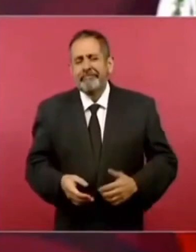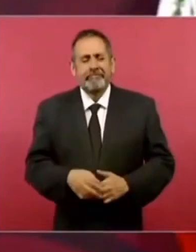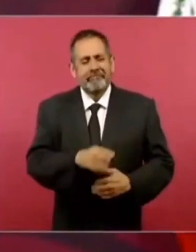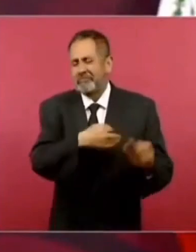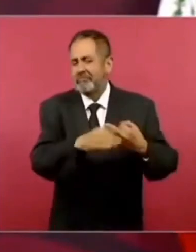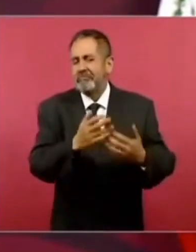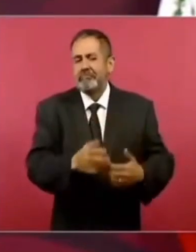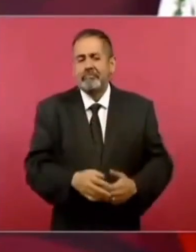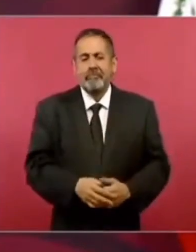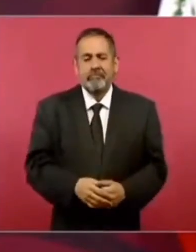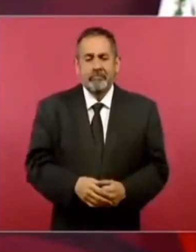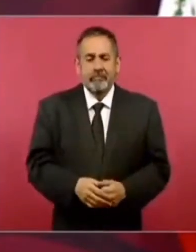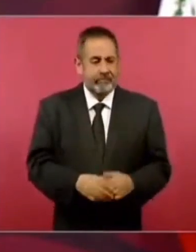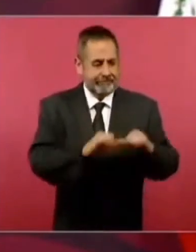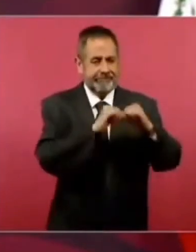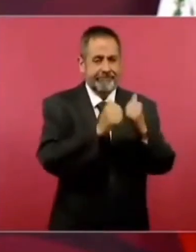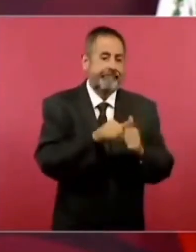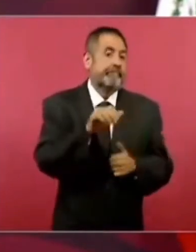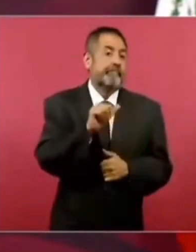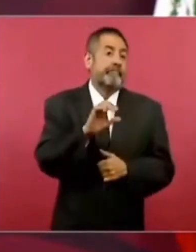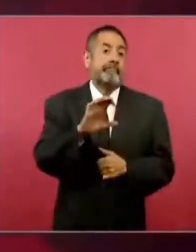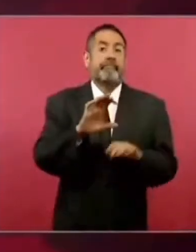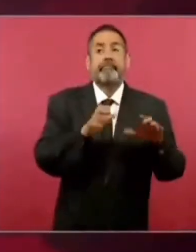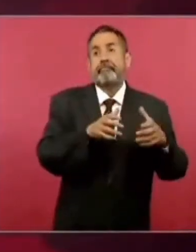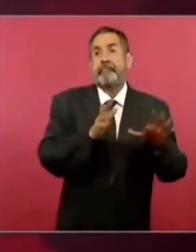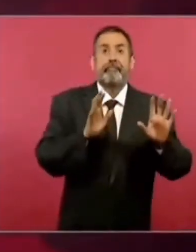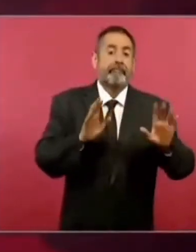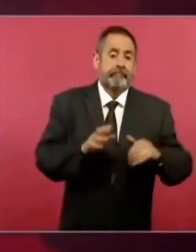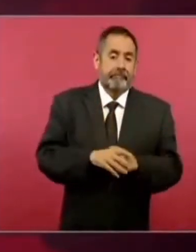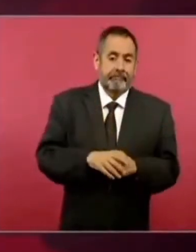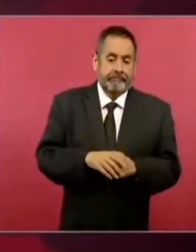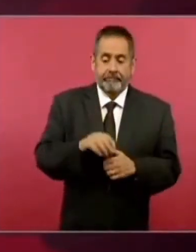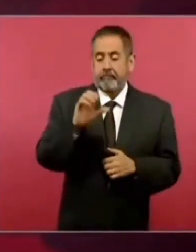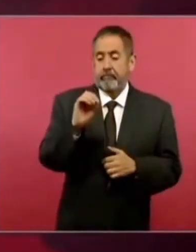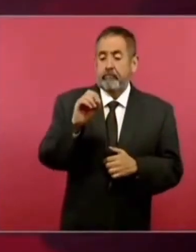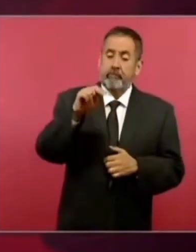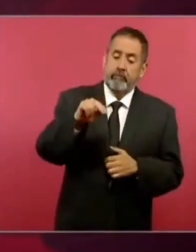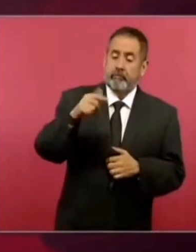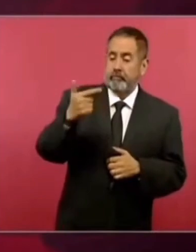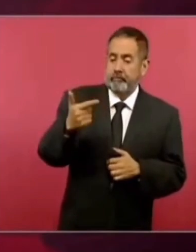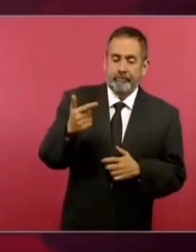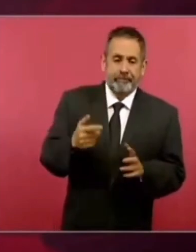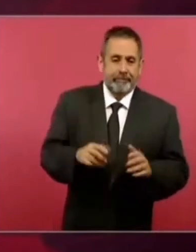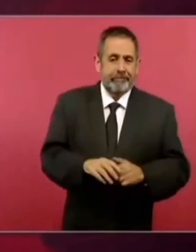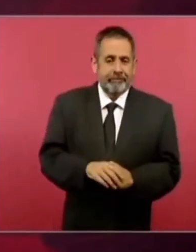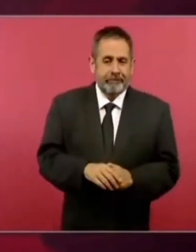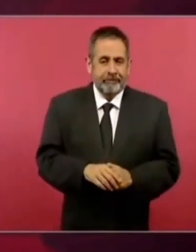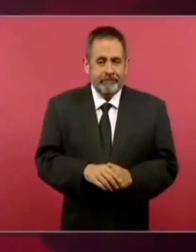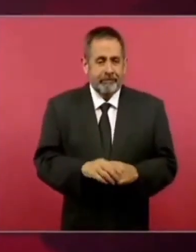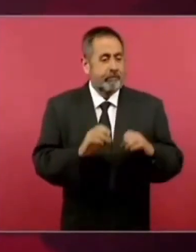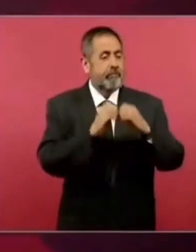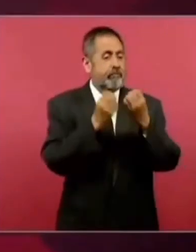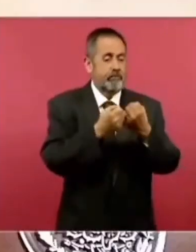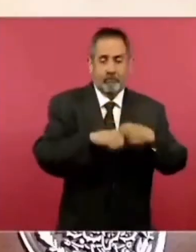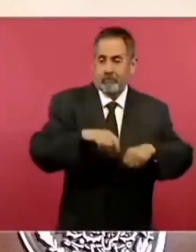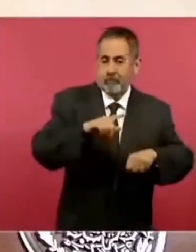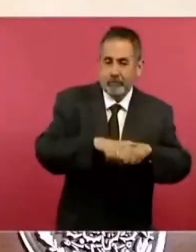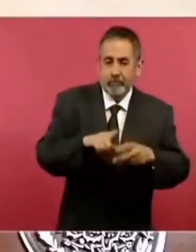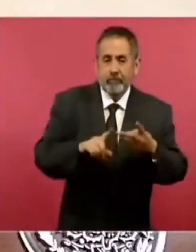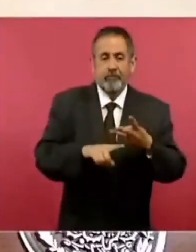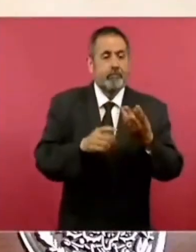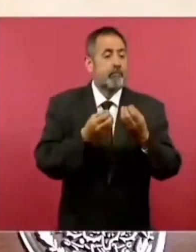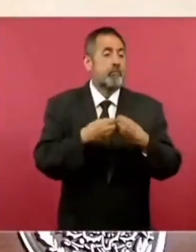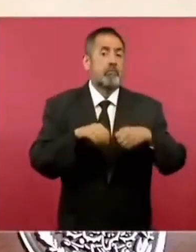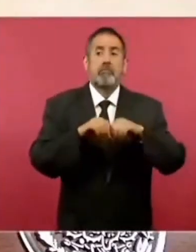las organizaciones no gubernamentales organizaciones sociales organizaciones